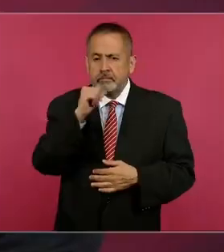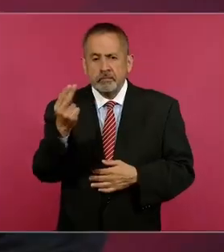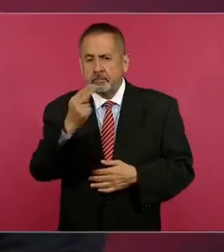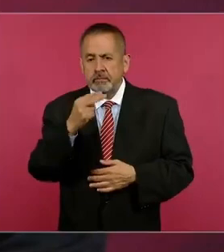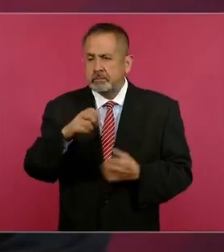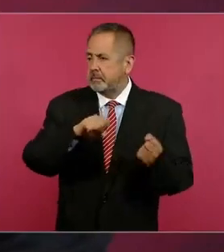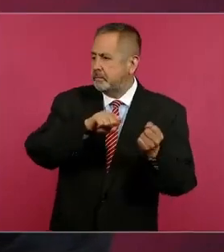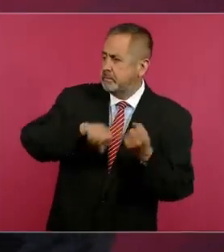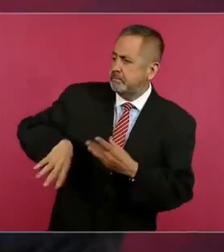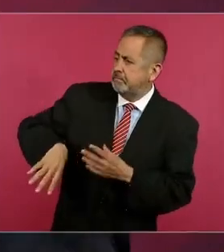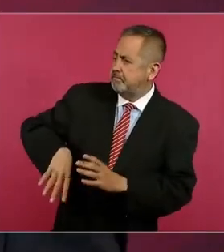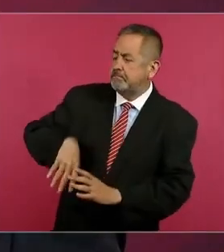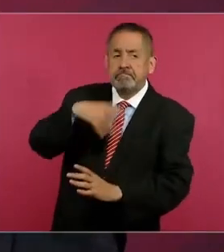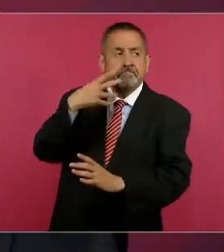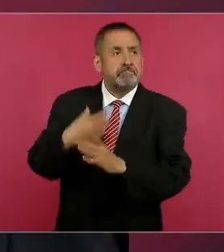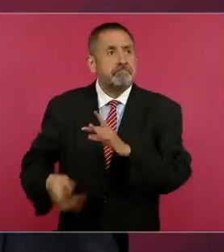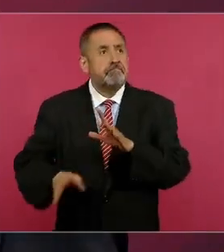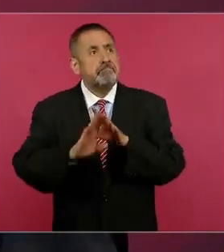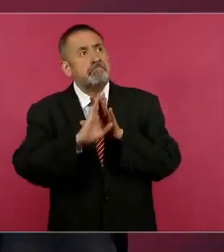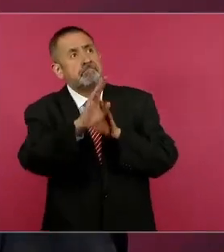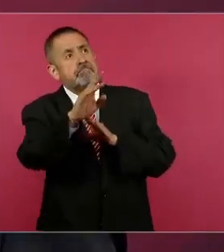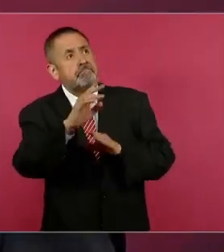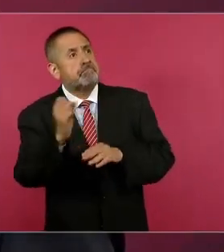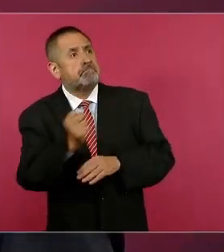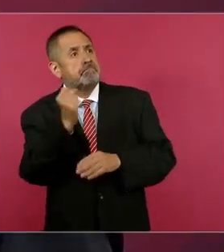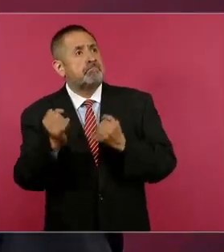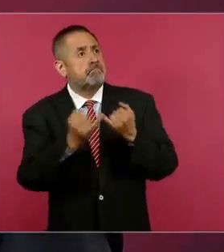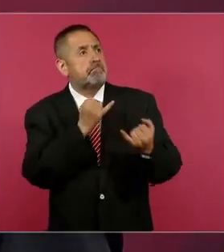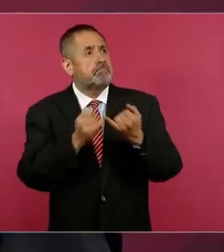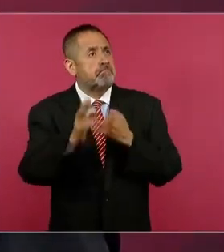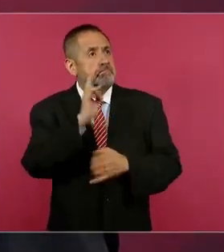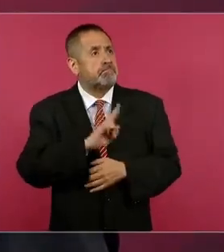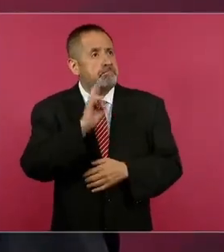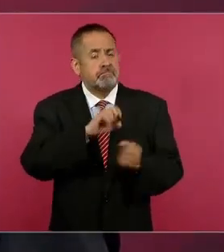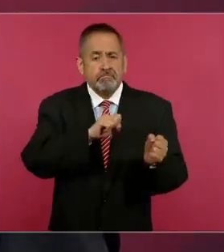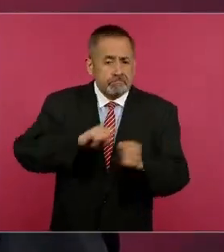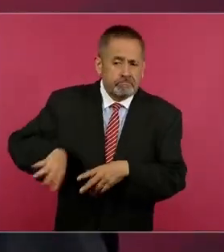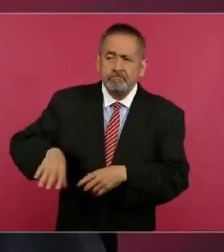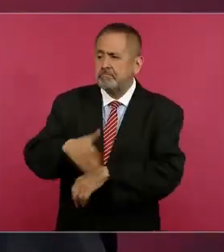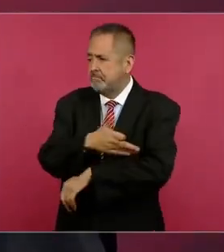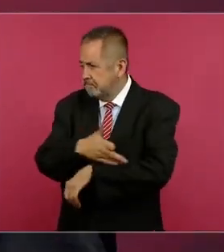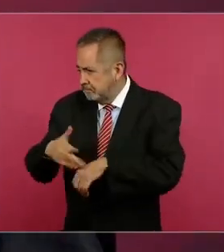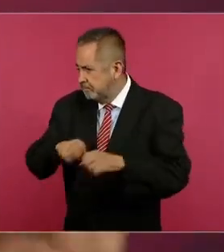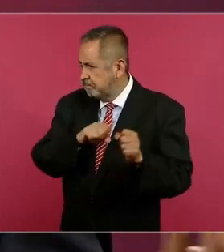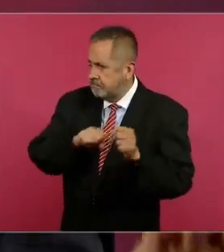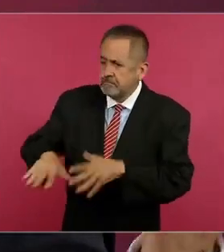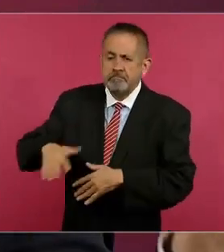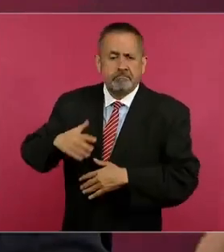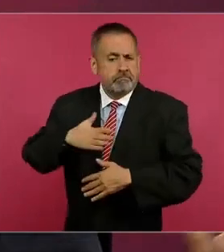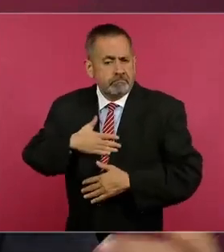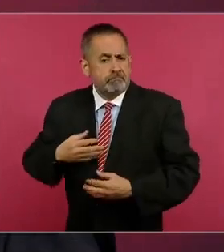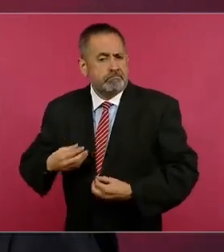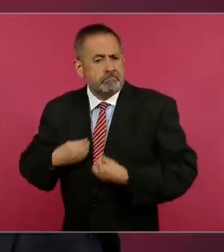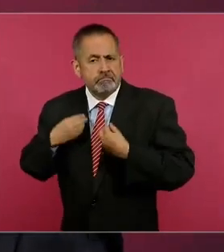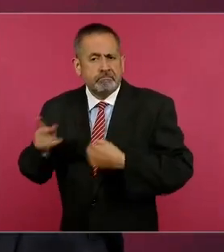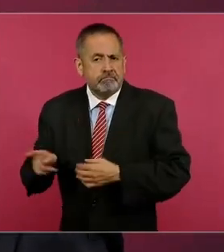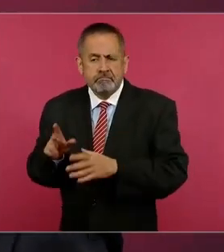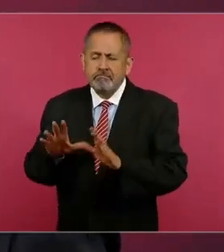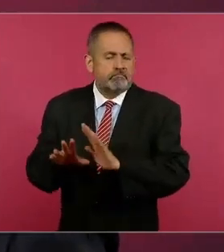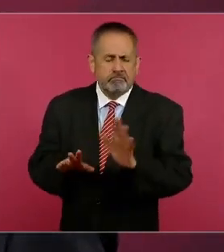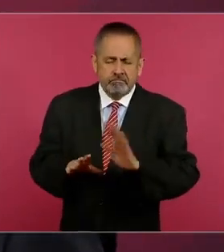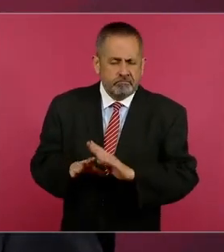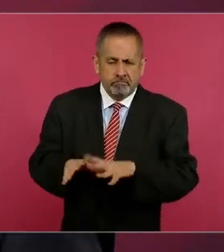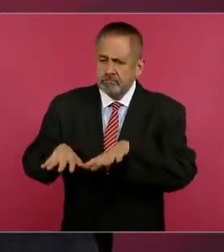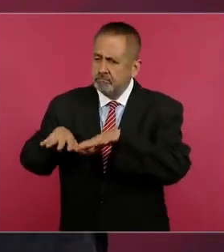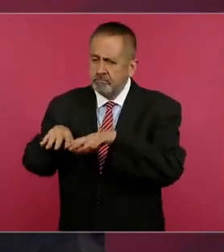sus lugares de origen, a sus familias, porque ya lo hemos